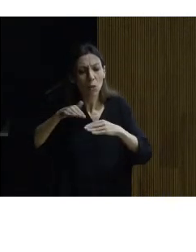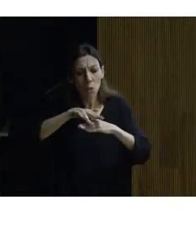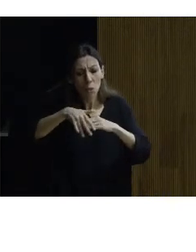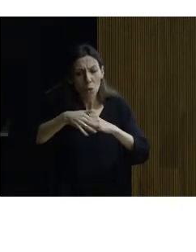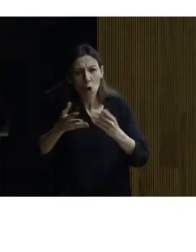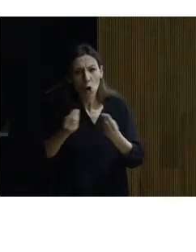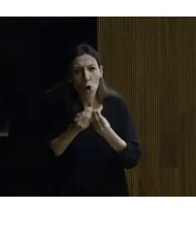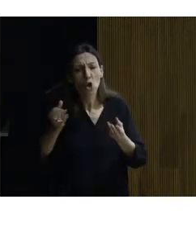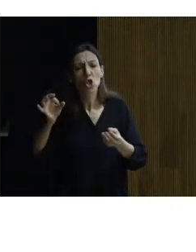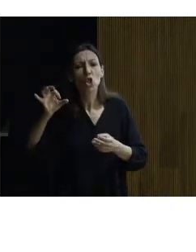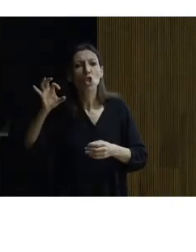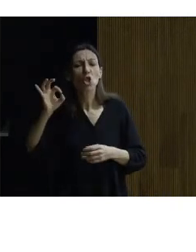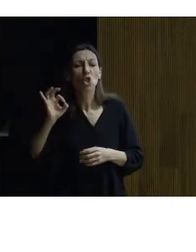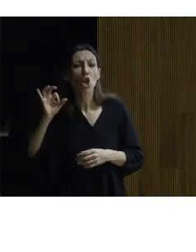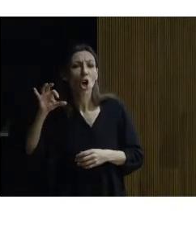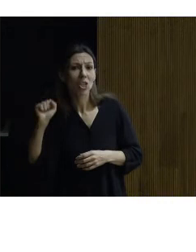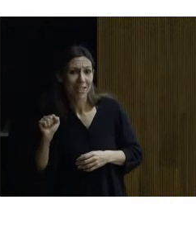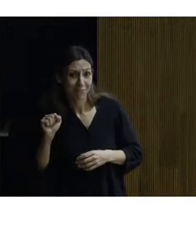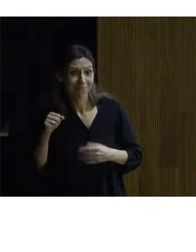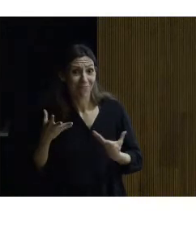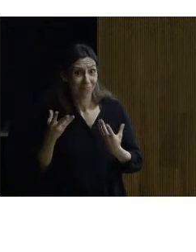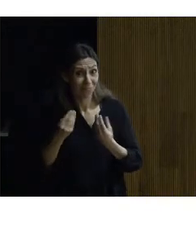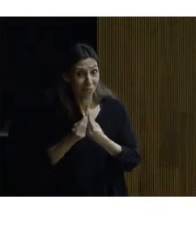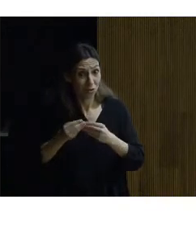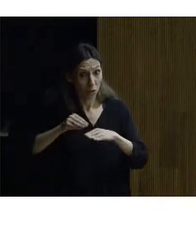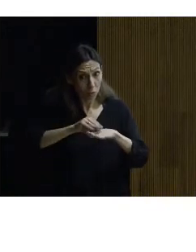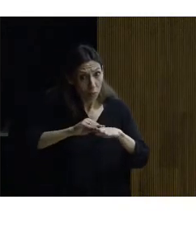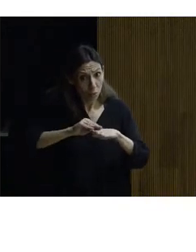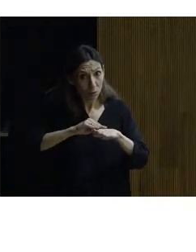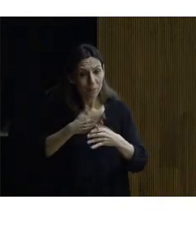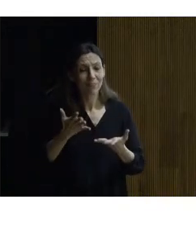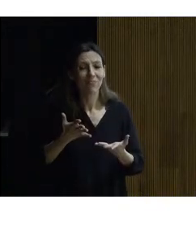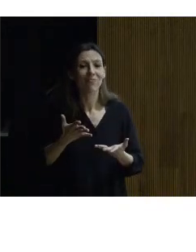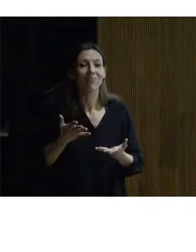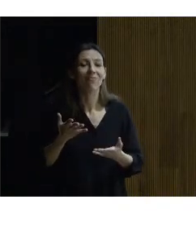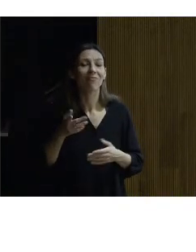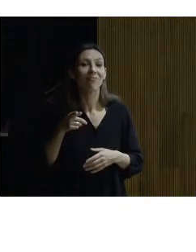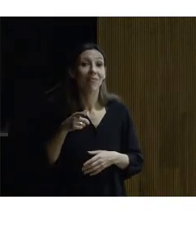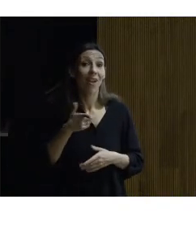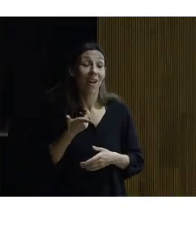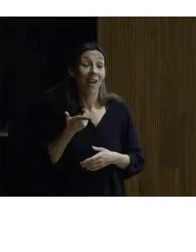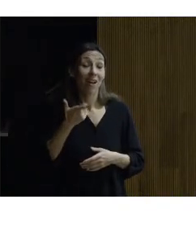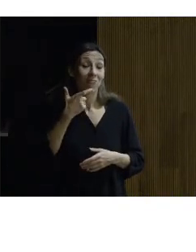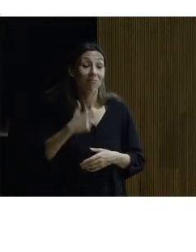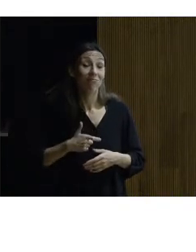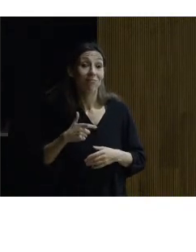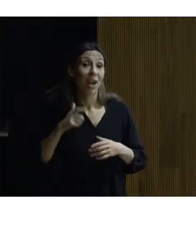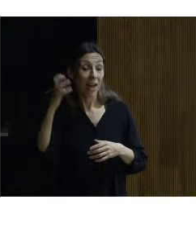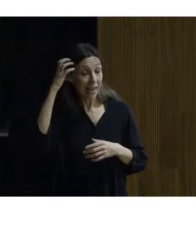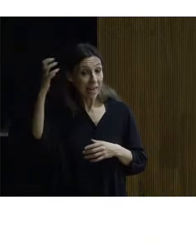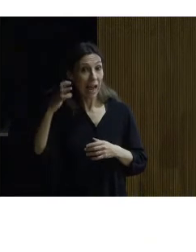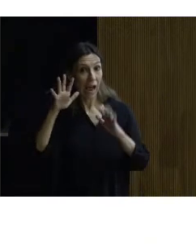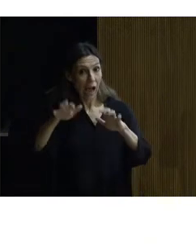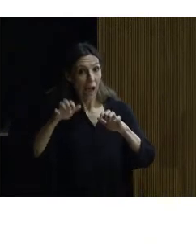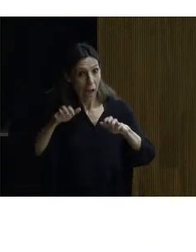él llegó a aprender a practicarse este tratamiento por sí mismo con lo cual no era dependiente de llevarse a un